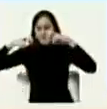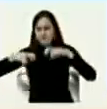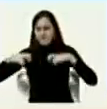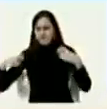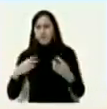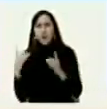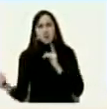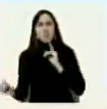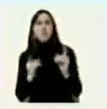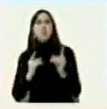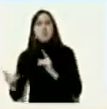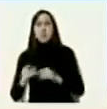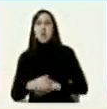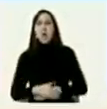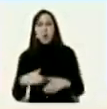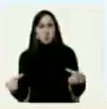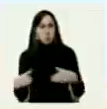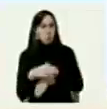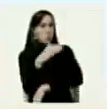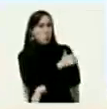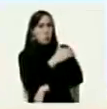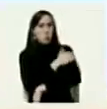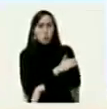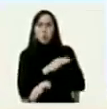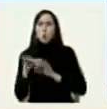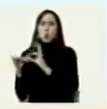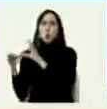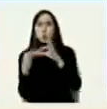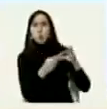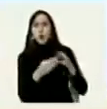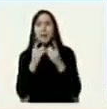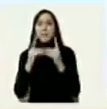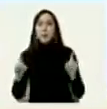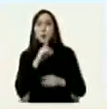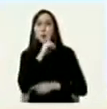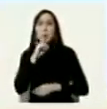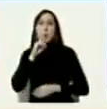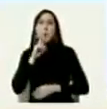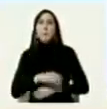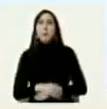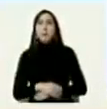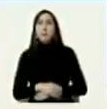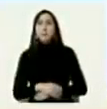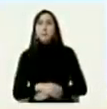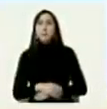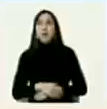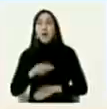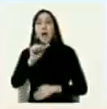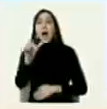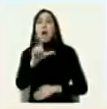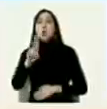democrática aquí mismo en este salón estuvo presente Henry Ramos Alud